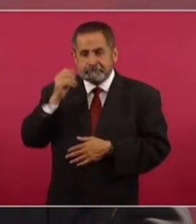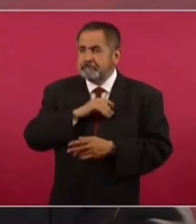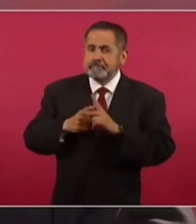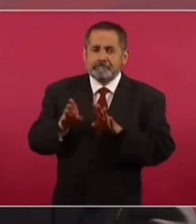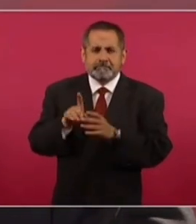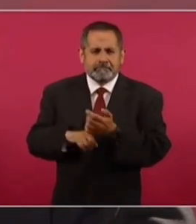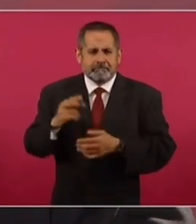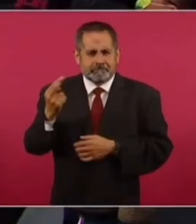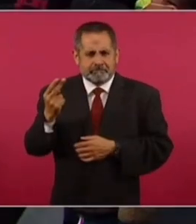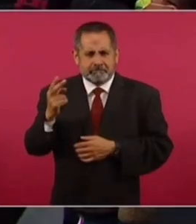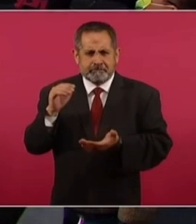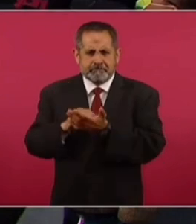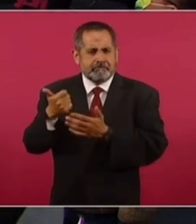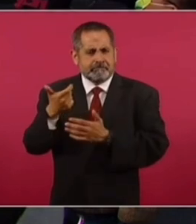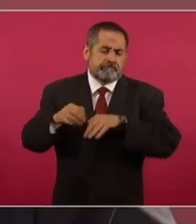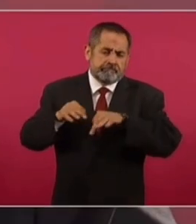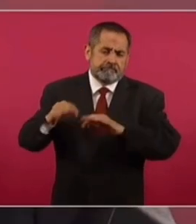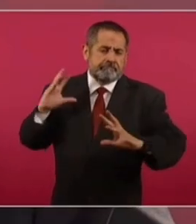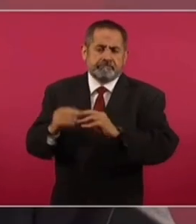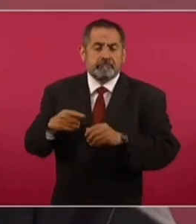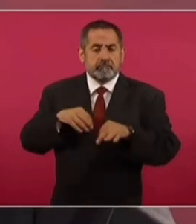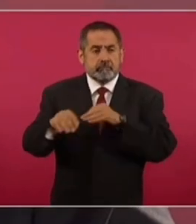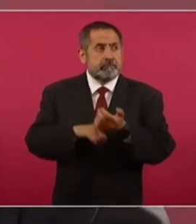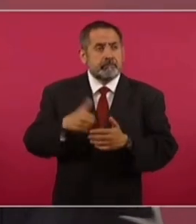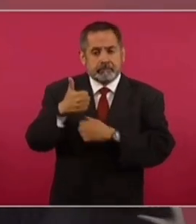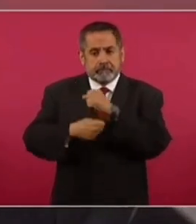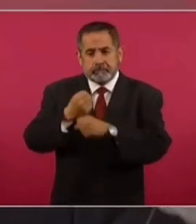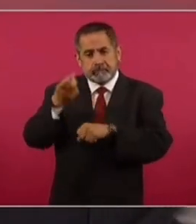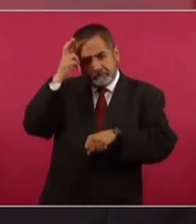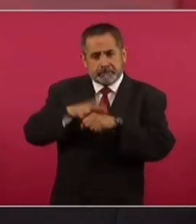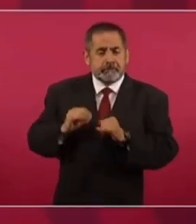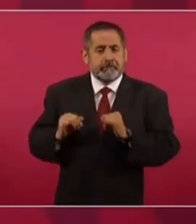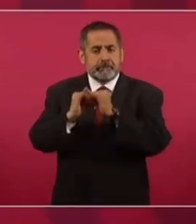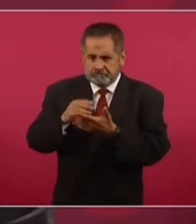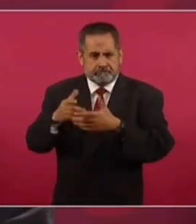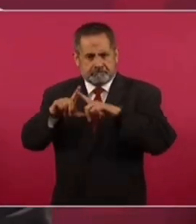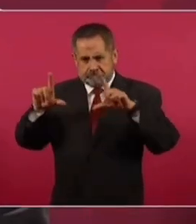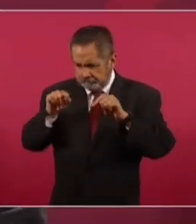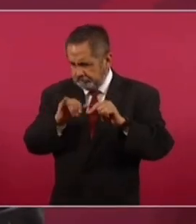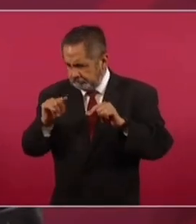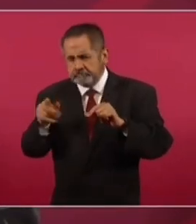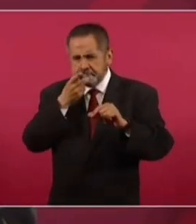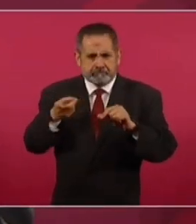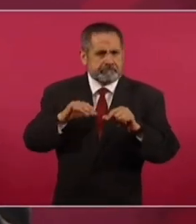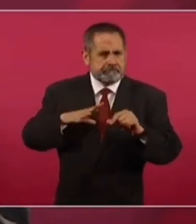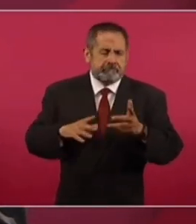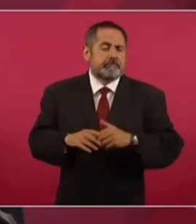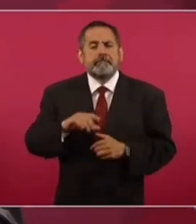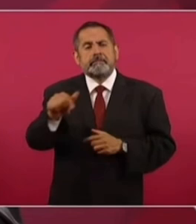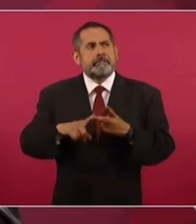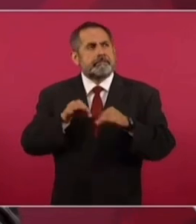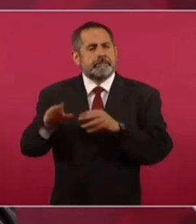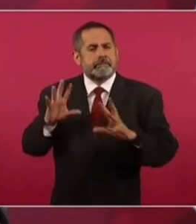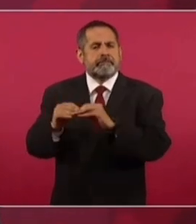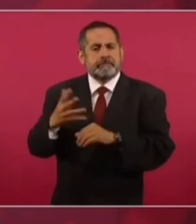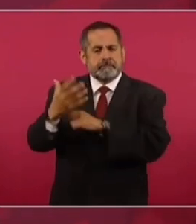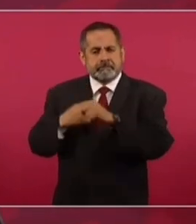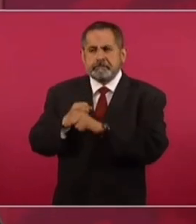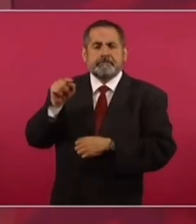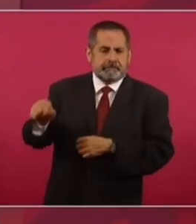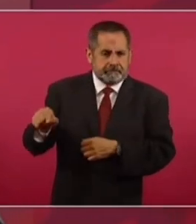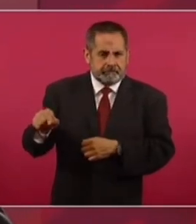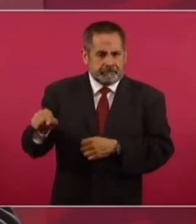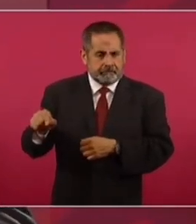el cálculo va a ser como de 25 o 30 mil pesos mensuales. Yo trabajé seis años como director del Instituto Nacional Indigenista, y luego trabajé cinco años